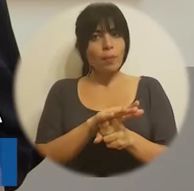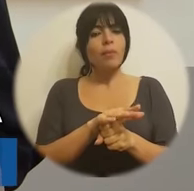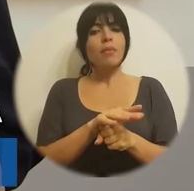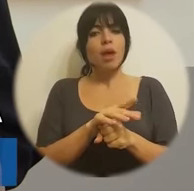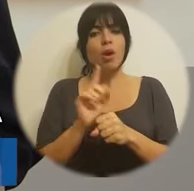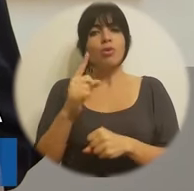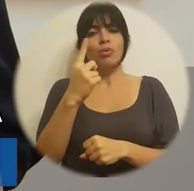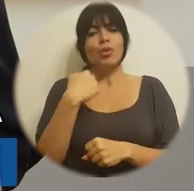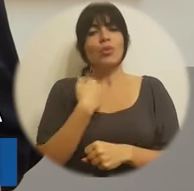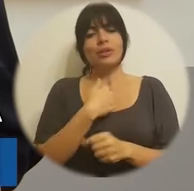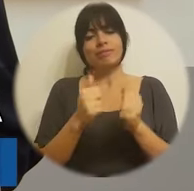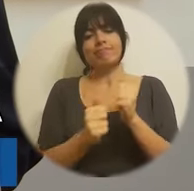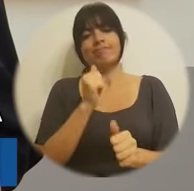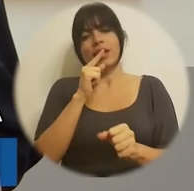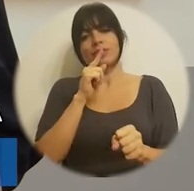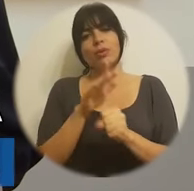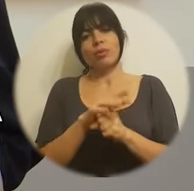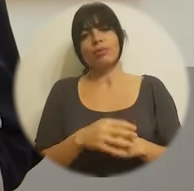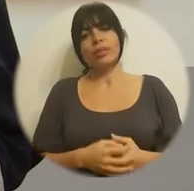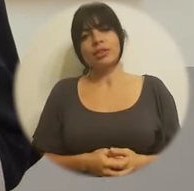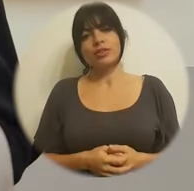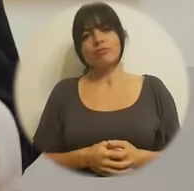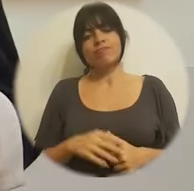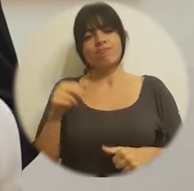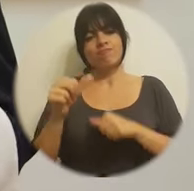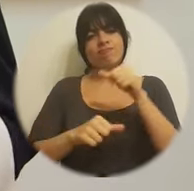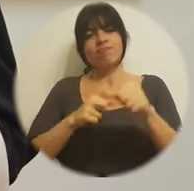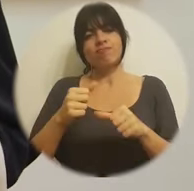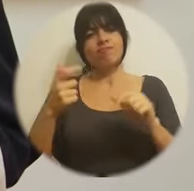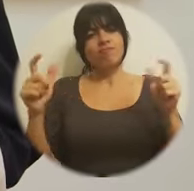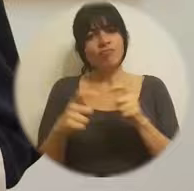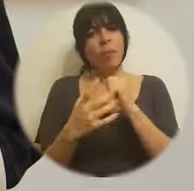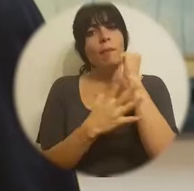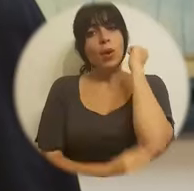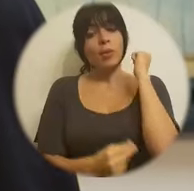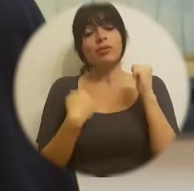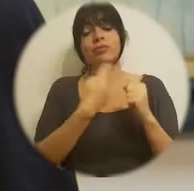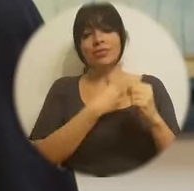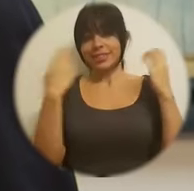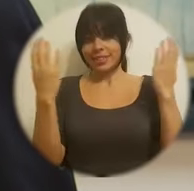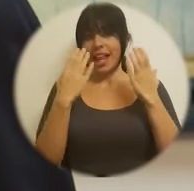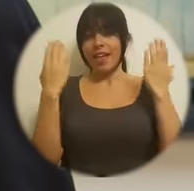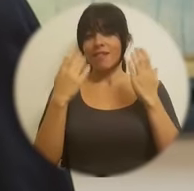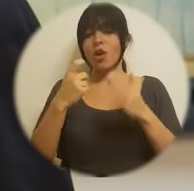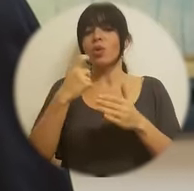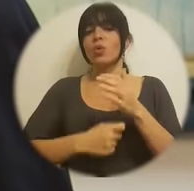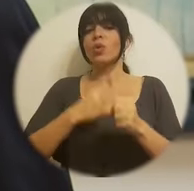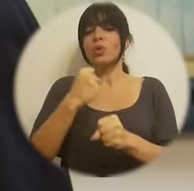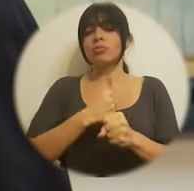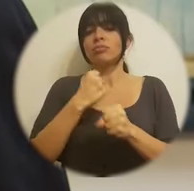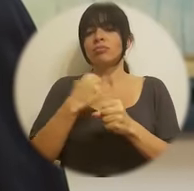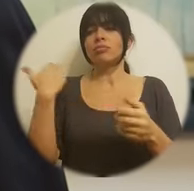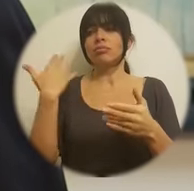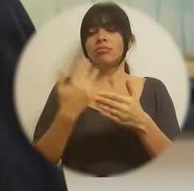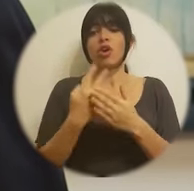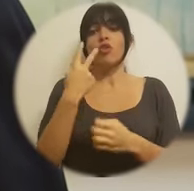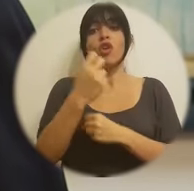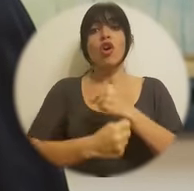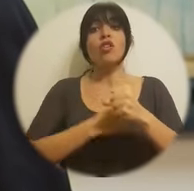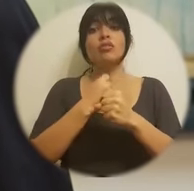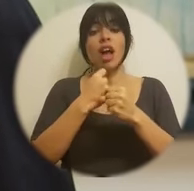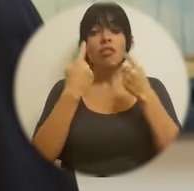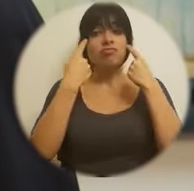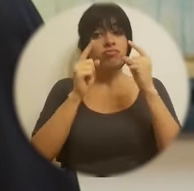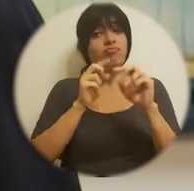cumplimiento de uno de nuestros mayores compromisos, combatir la pobreza. Celebramos que el arduo trabajo de estos dos